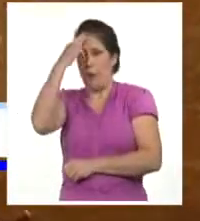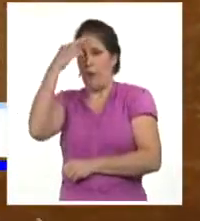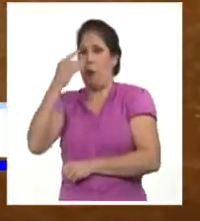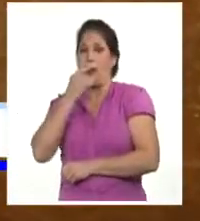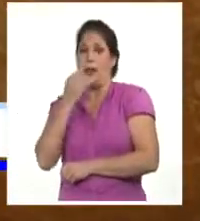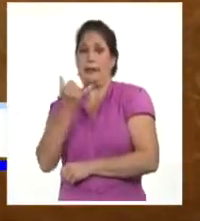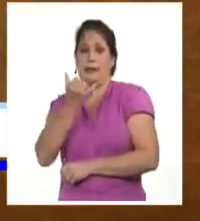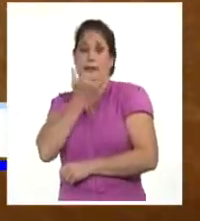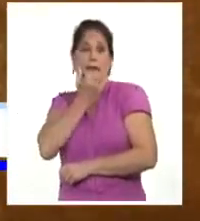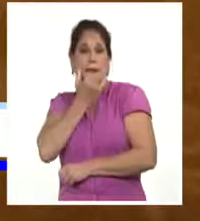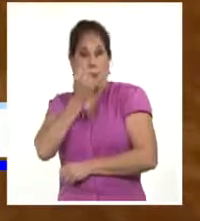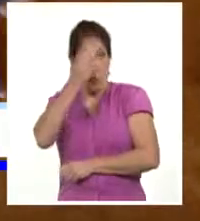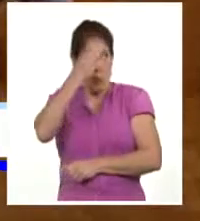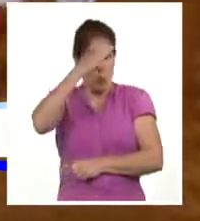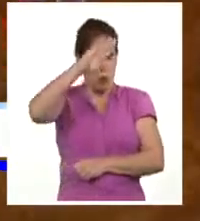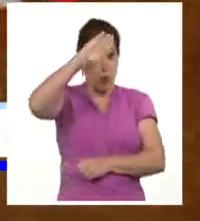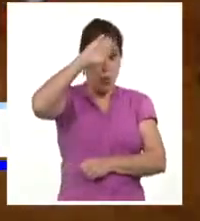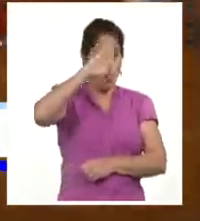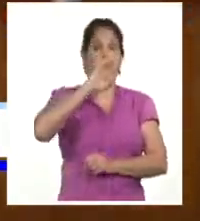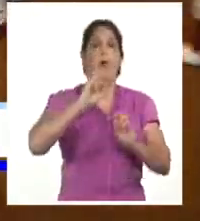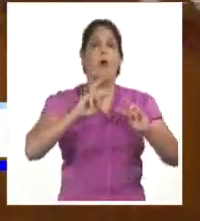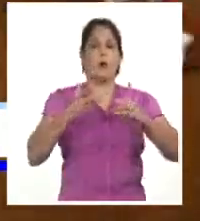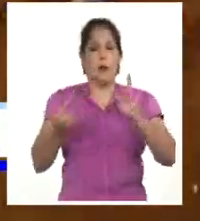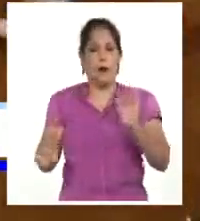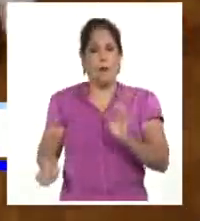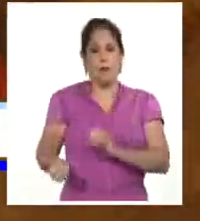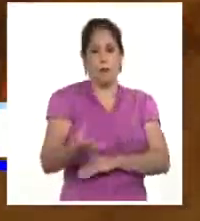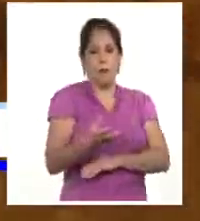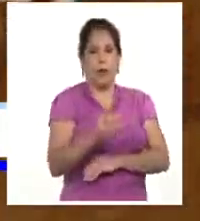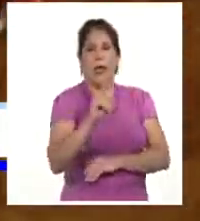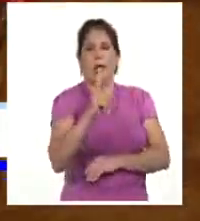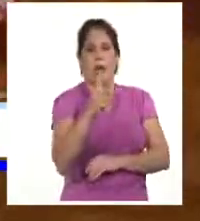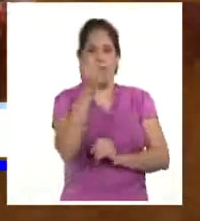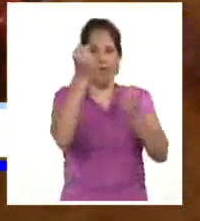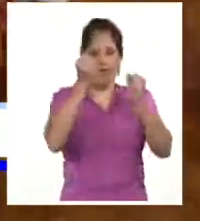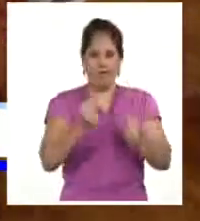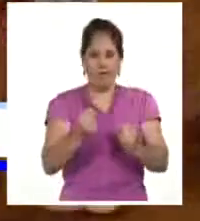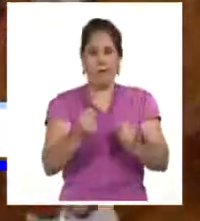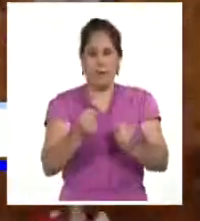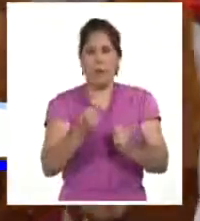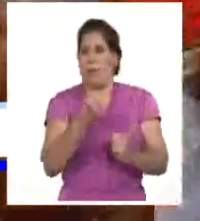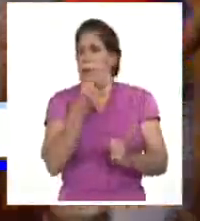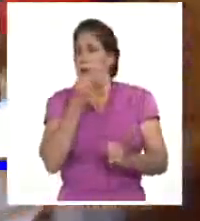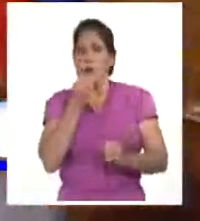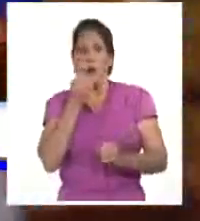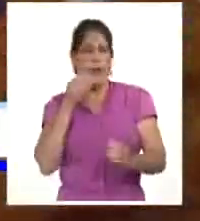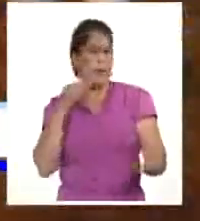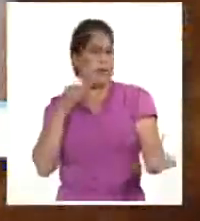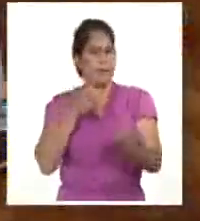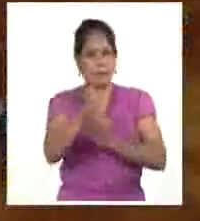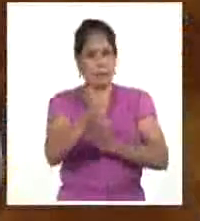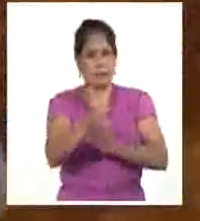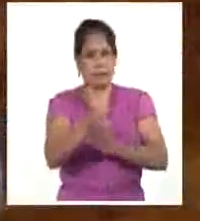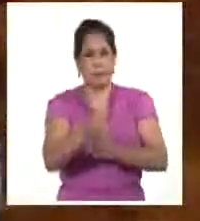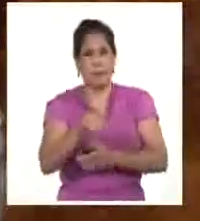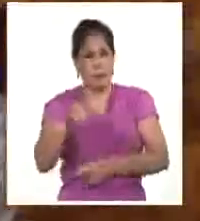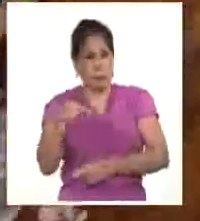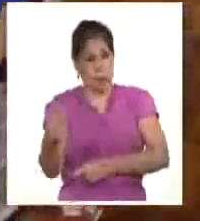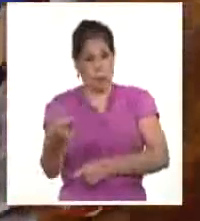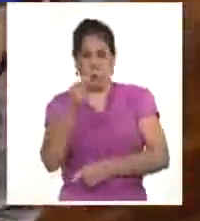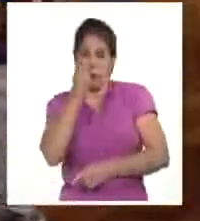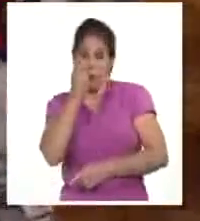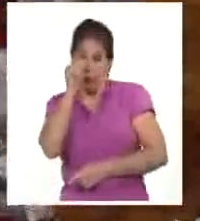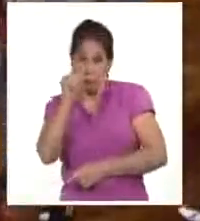y luego el cubano Luis Raúl Domínguez empujó las dos decisivas con cañonazo al center. En el box, Guzbel